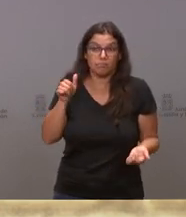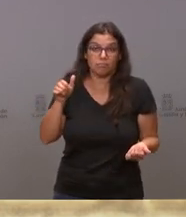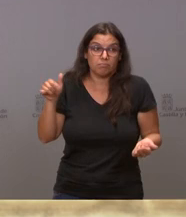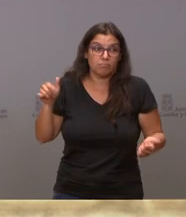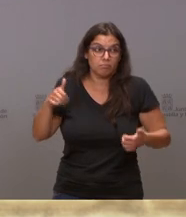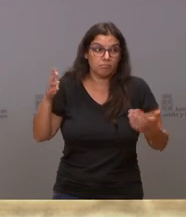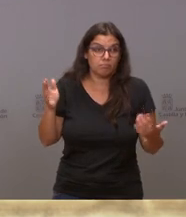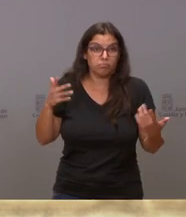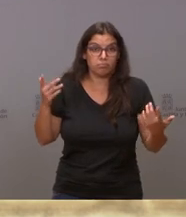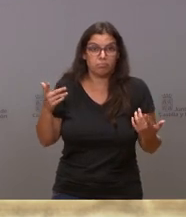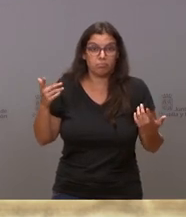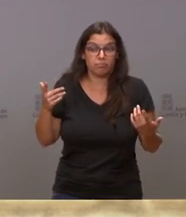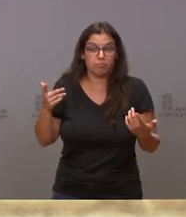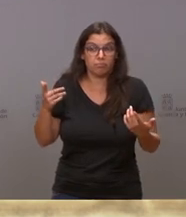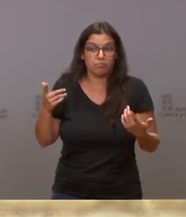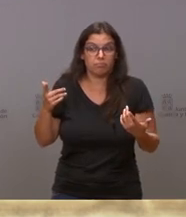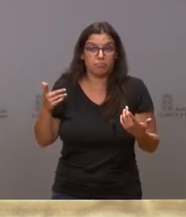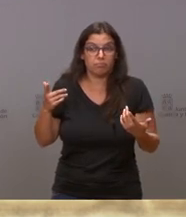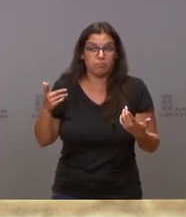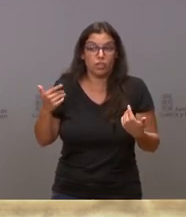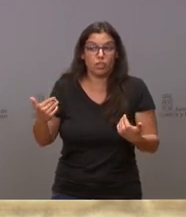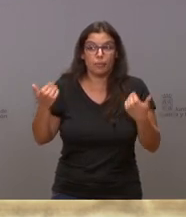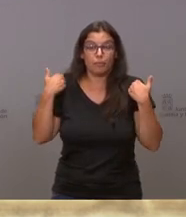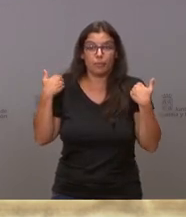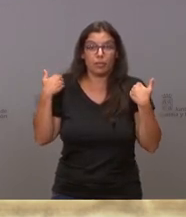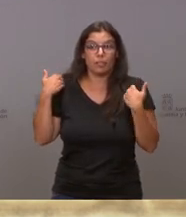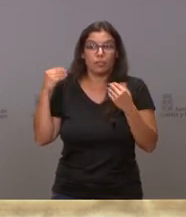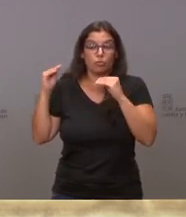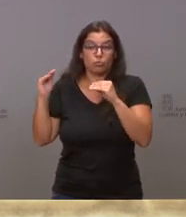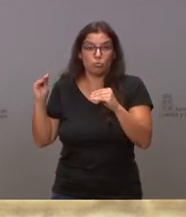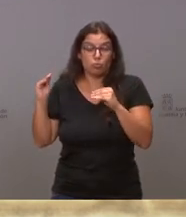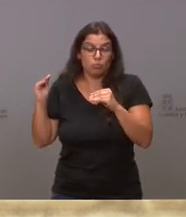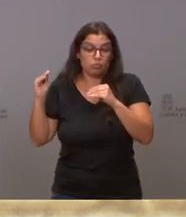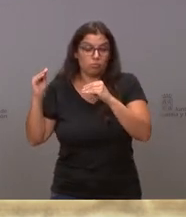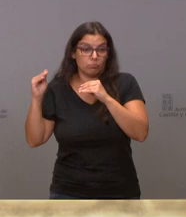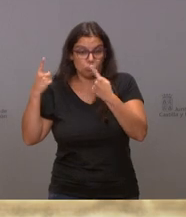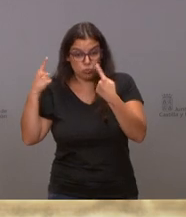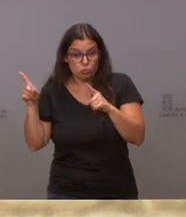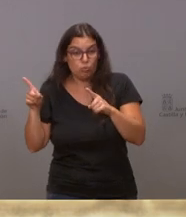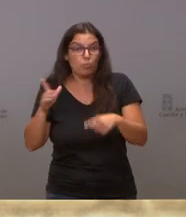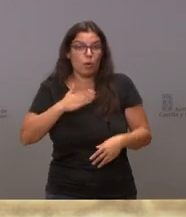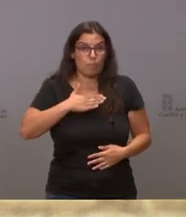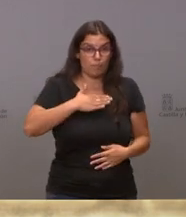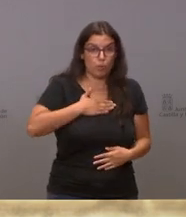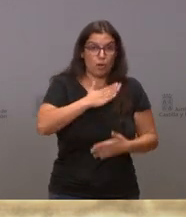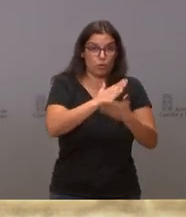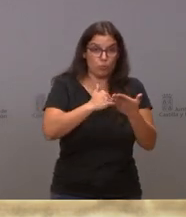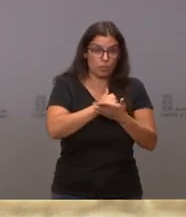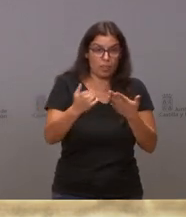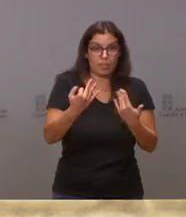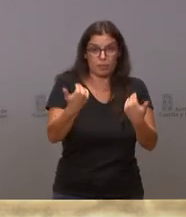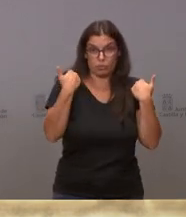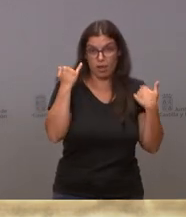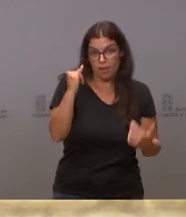cosas, pero de las competencias que le corresponden a las comunidades autónomas, pues son las propias comunidades autónomas las que